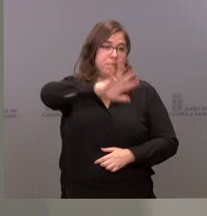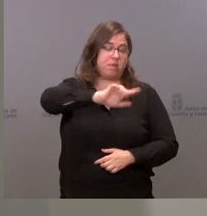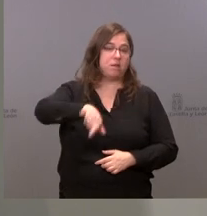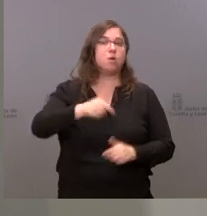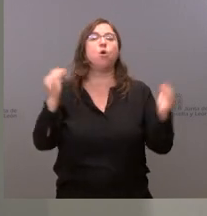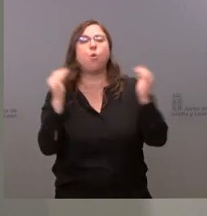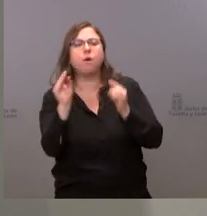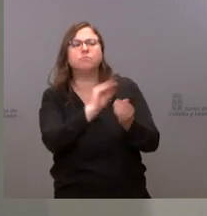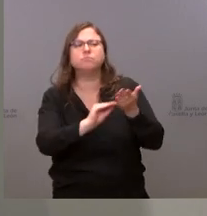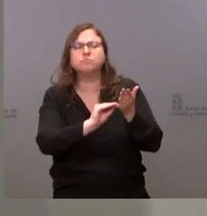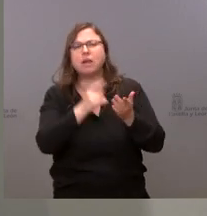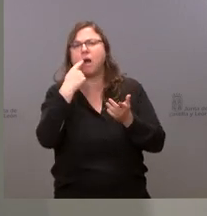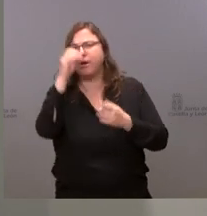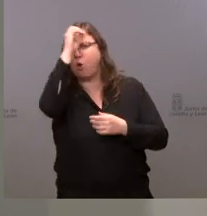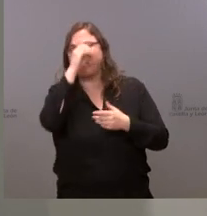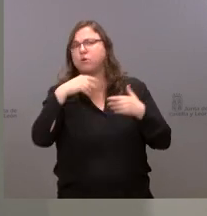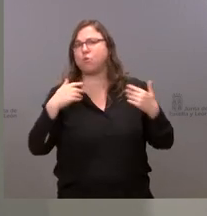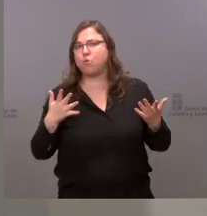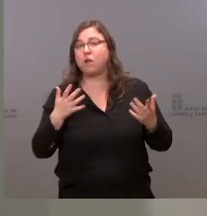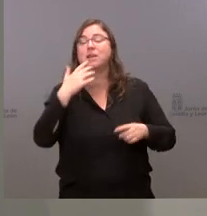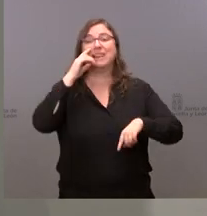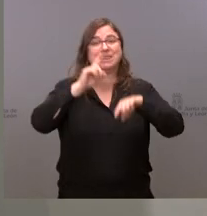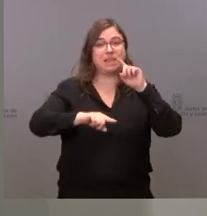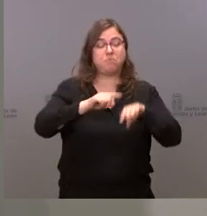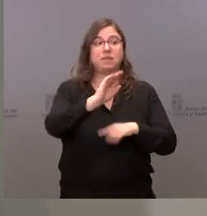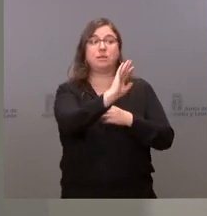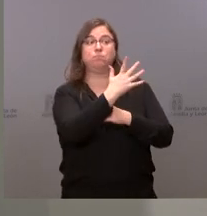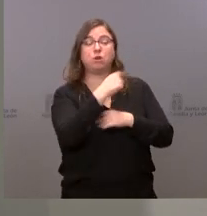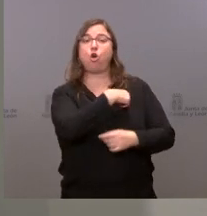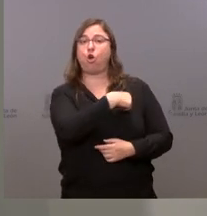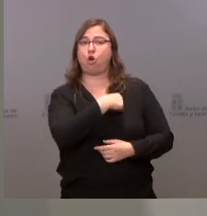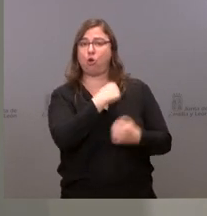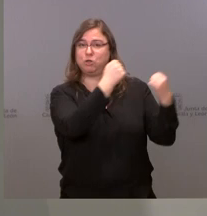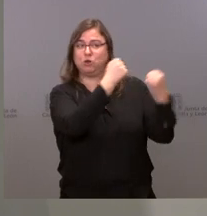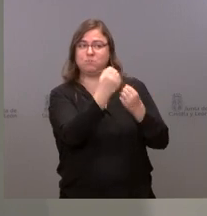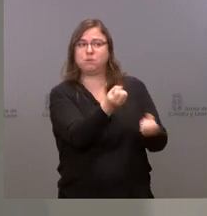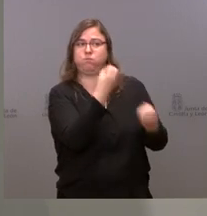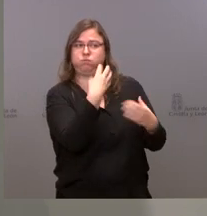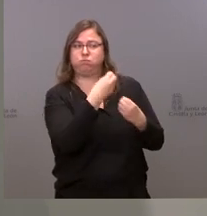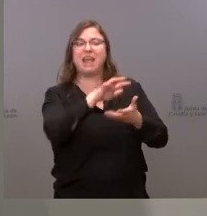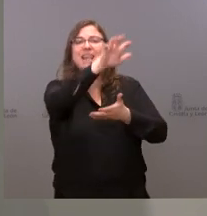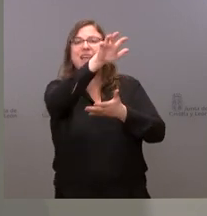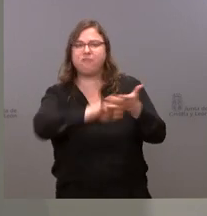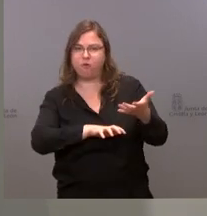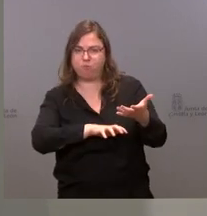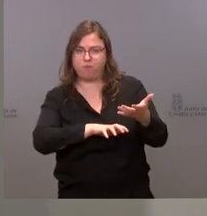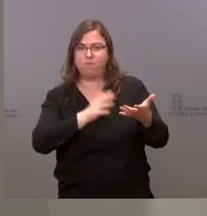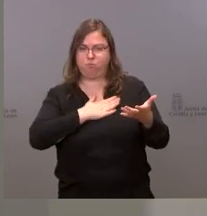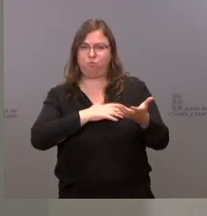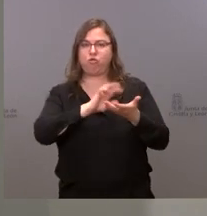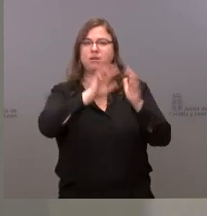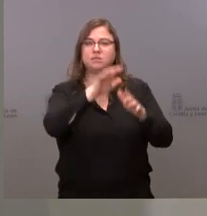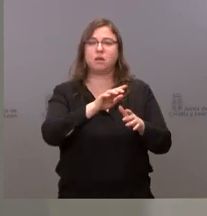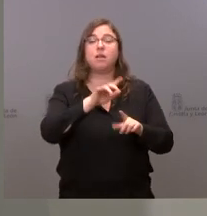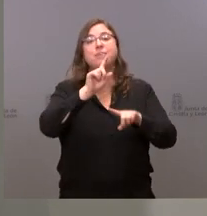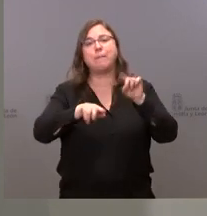Consejo Interterritorial del Sistema Nacional de Salud y, su caso, que nos presenten el informe con sus iniciativas o propuestas en relación con la